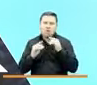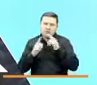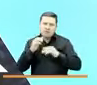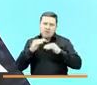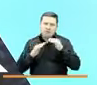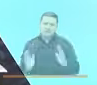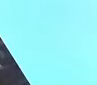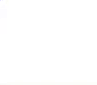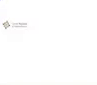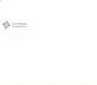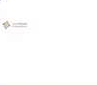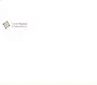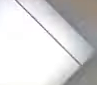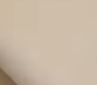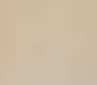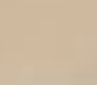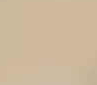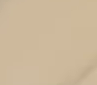mejor país.